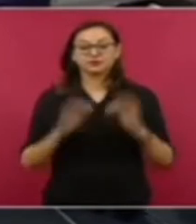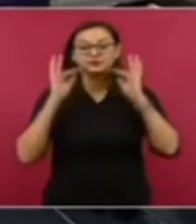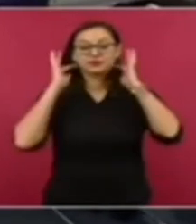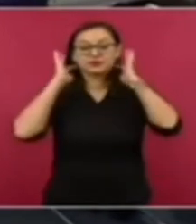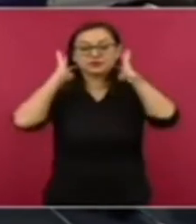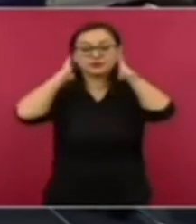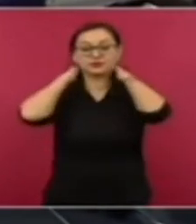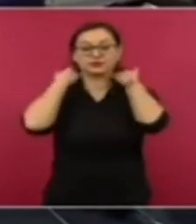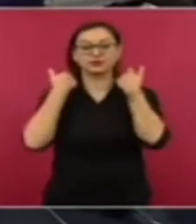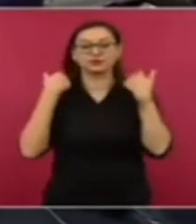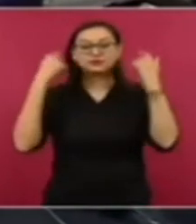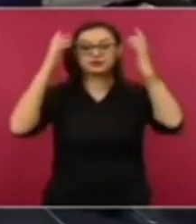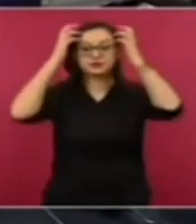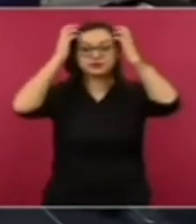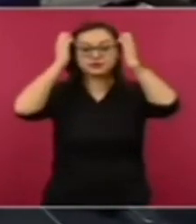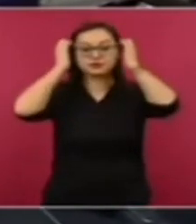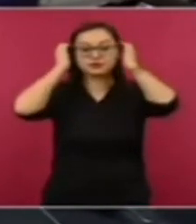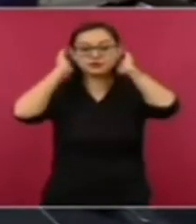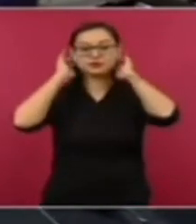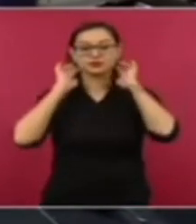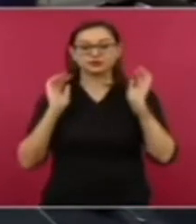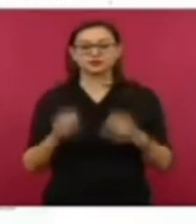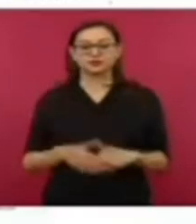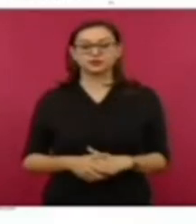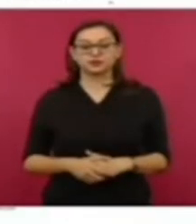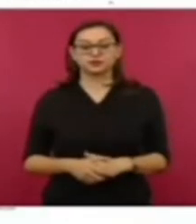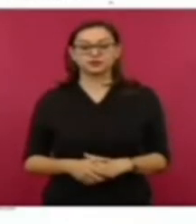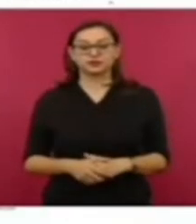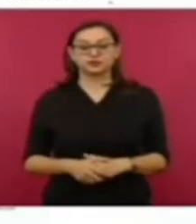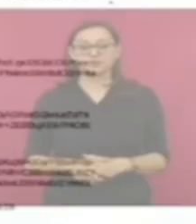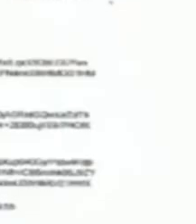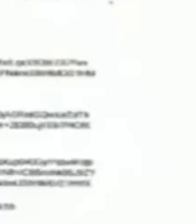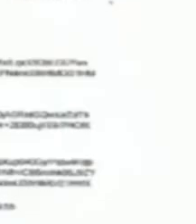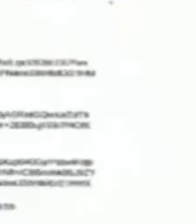Esta la vamos a dejar, 24 millones,